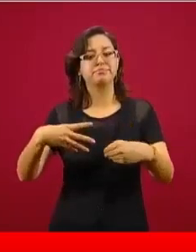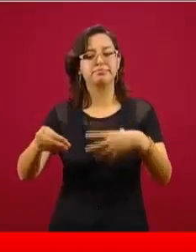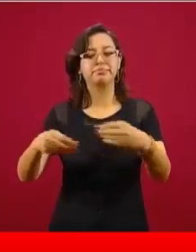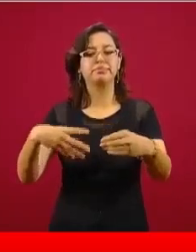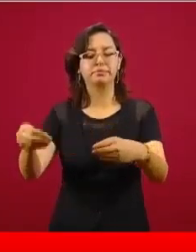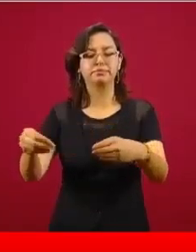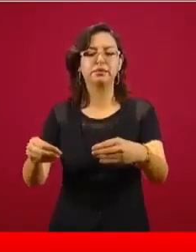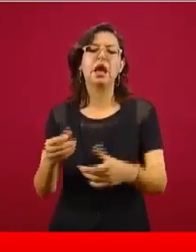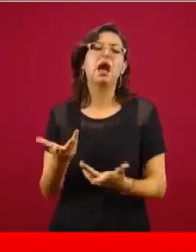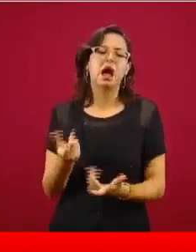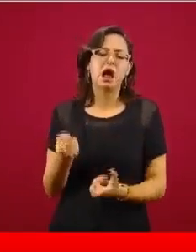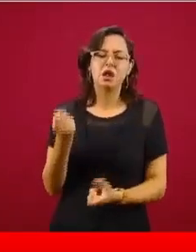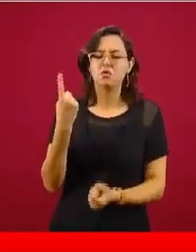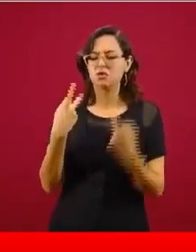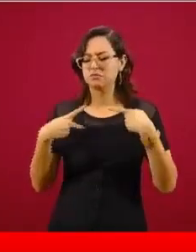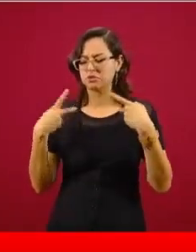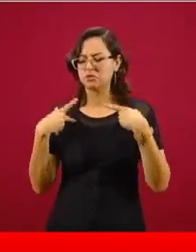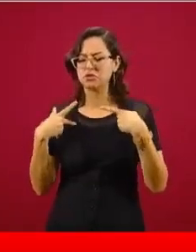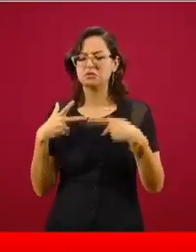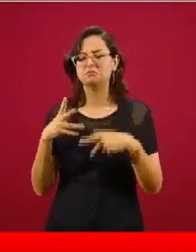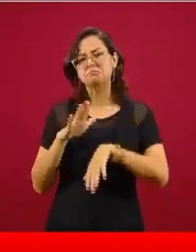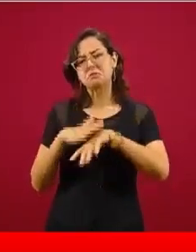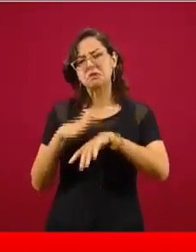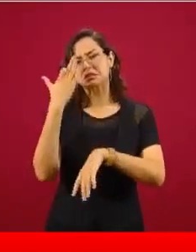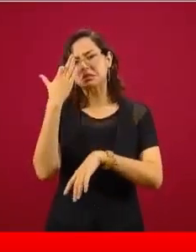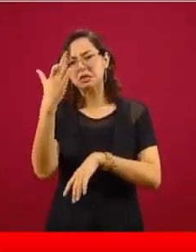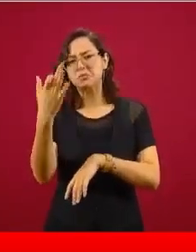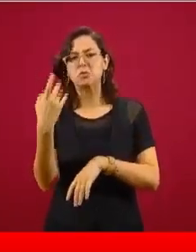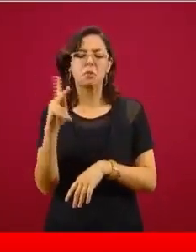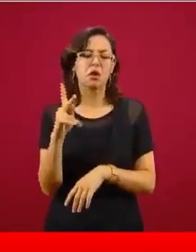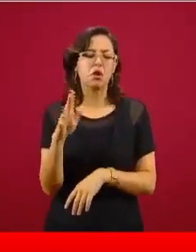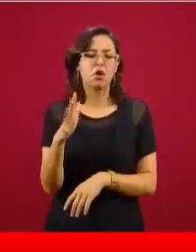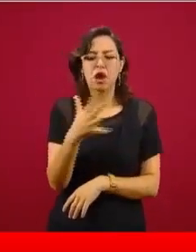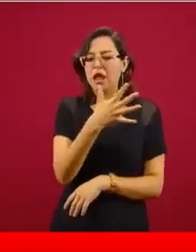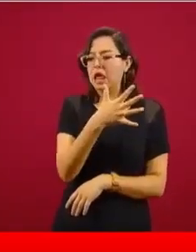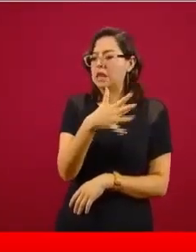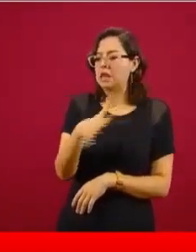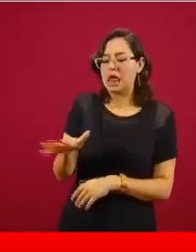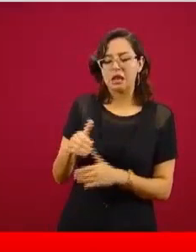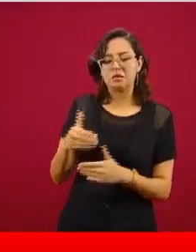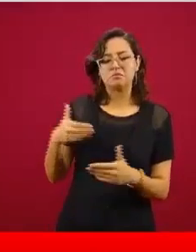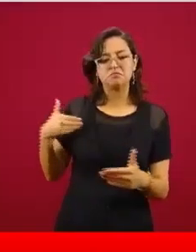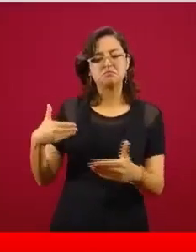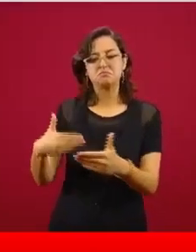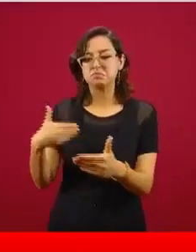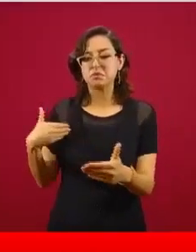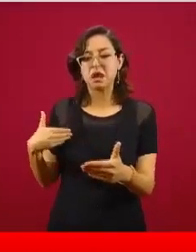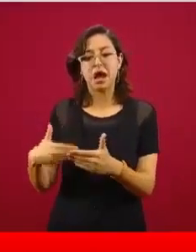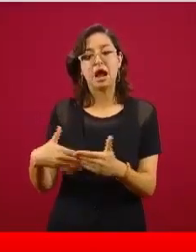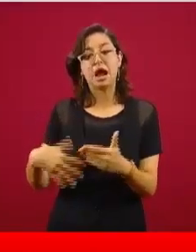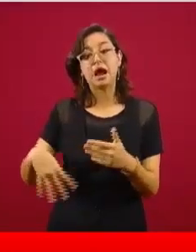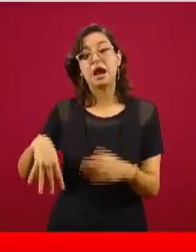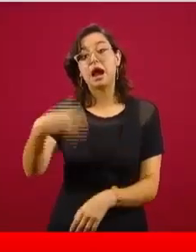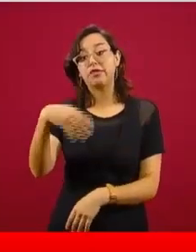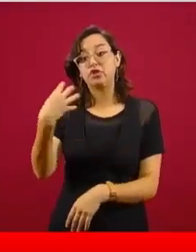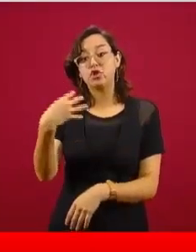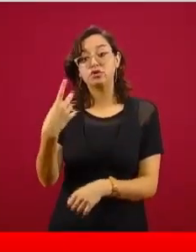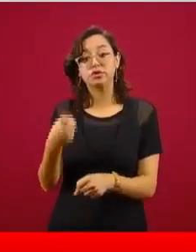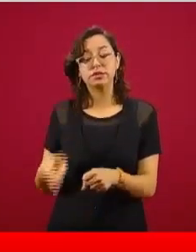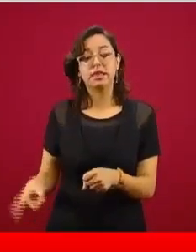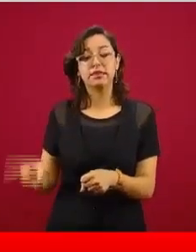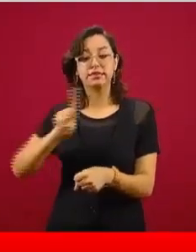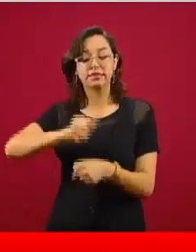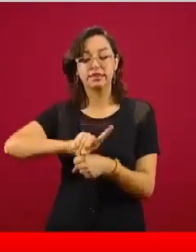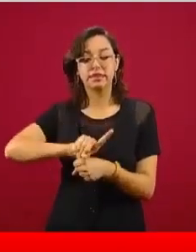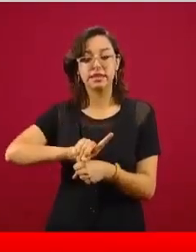permanecen por más tiempo contagiantes, pero son las menos, la gran mayoría son en los 14 días. En cambio, la carga